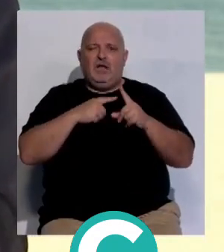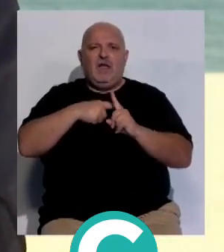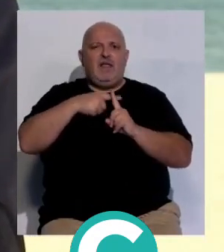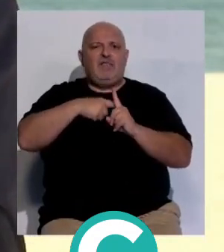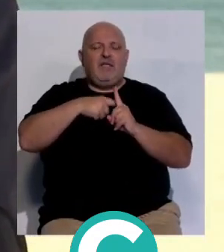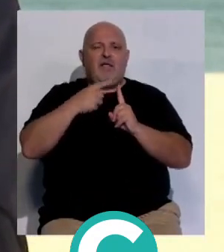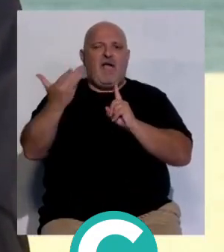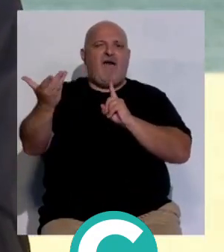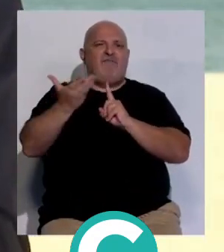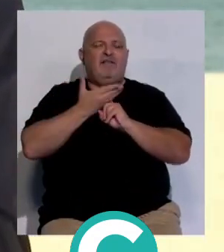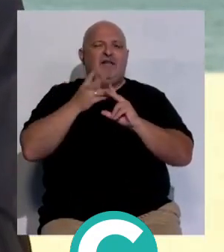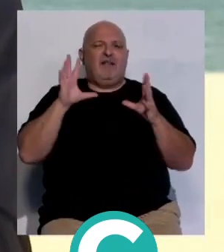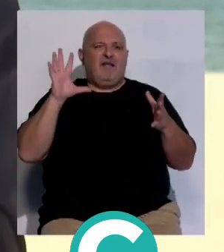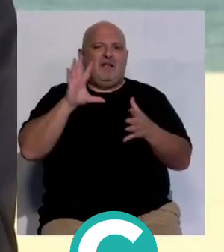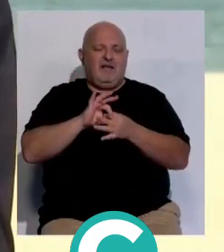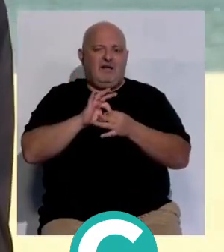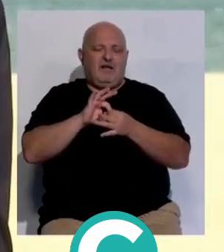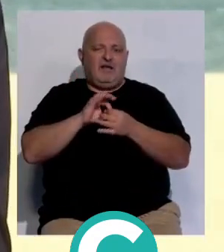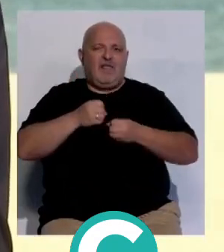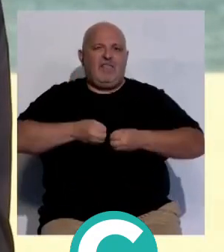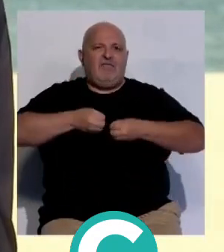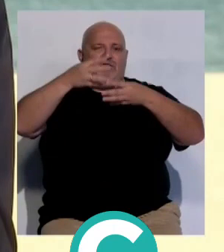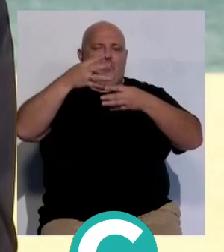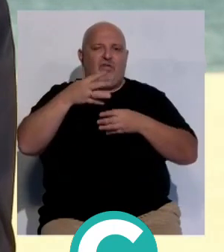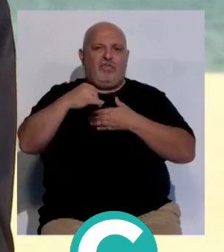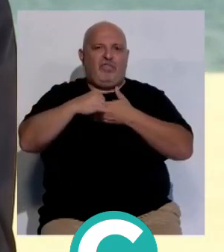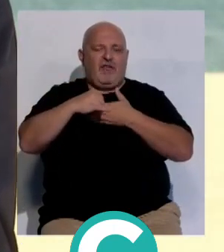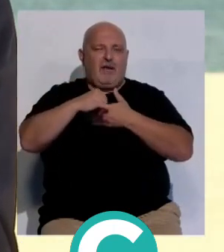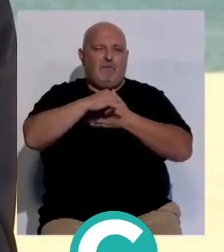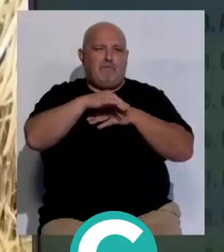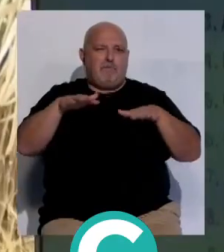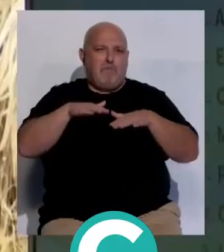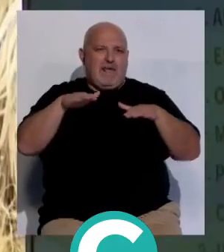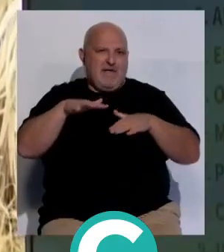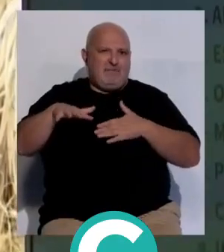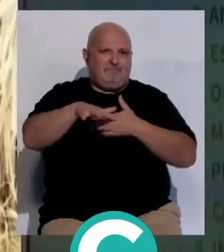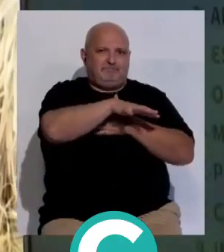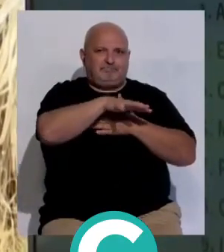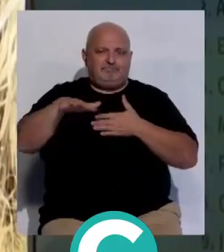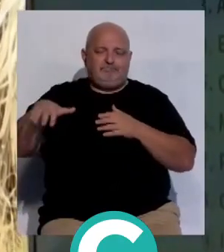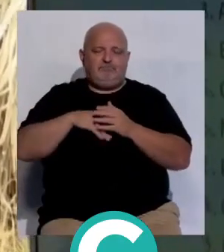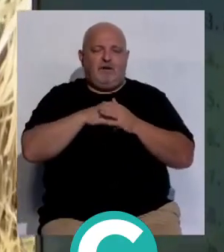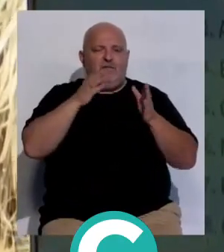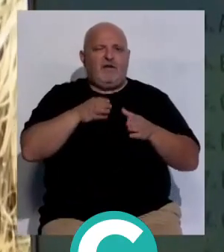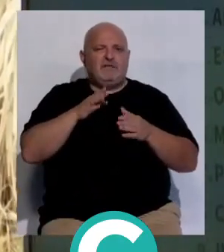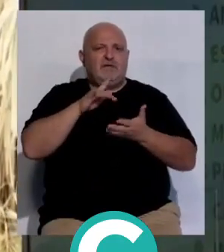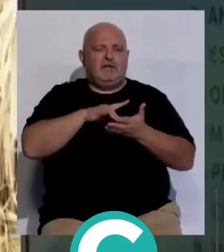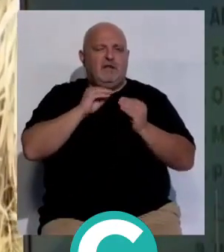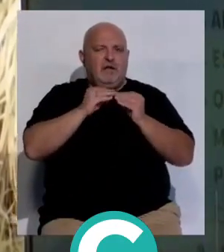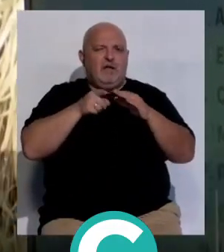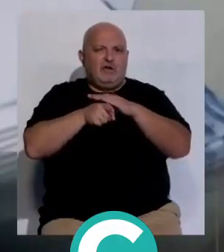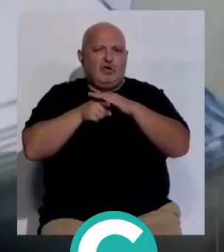de vulnerabilidad relativa de los edificios que están en toda la zona de costa tras superar todas las fases de tramitación